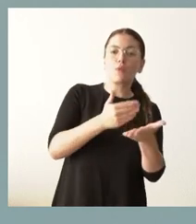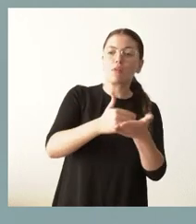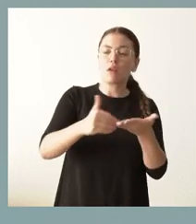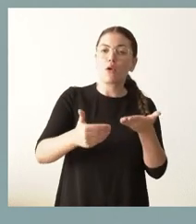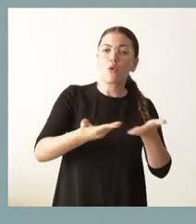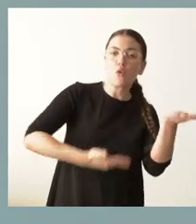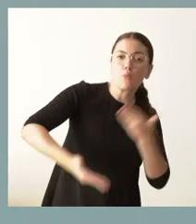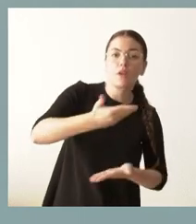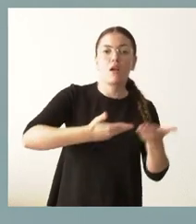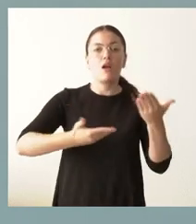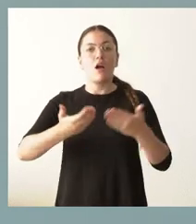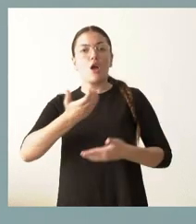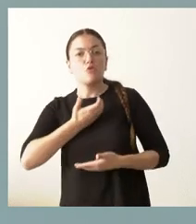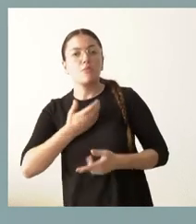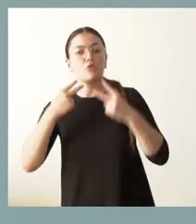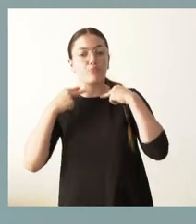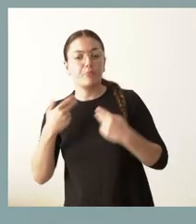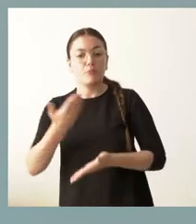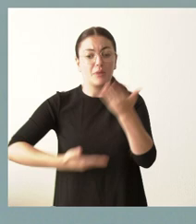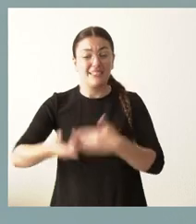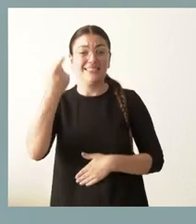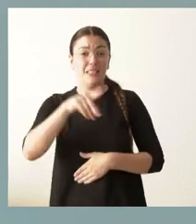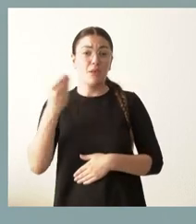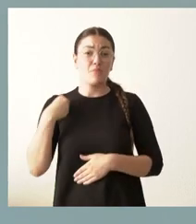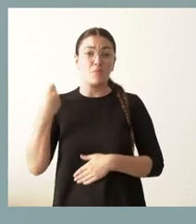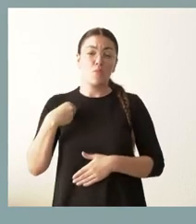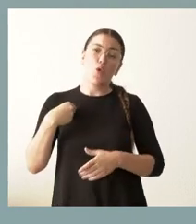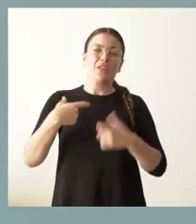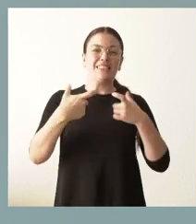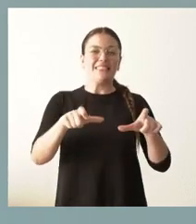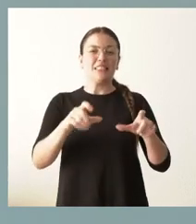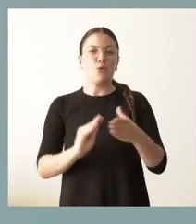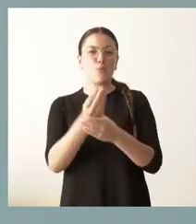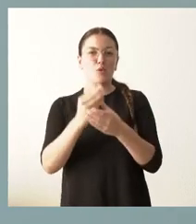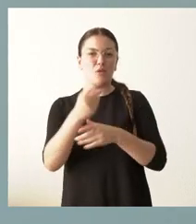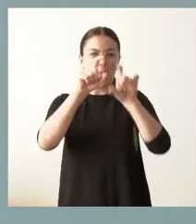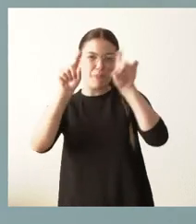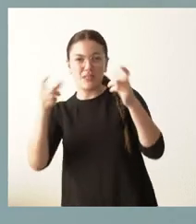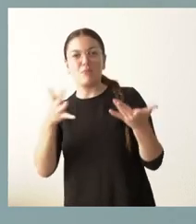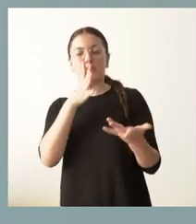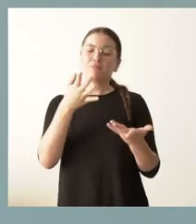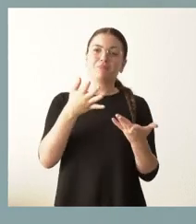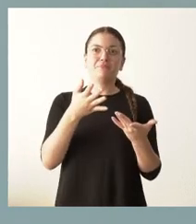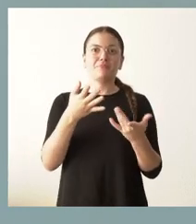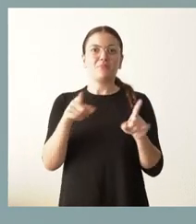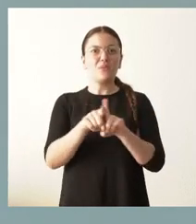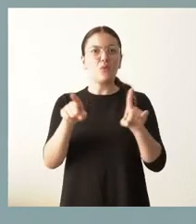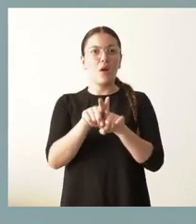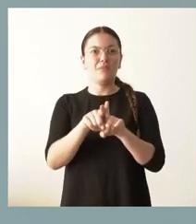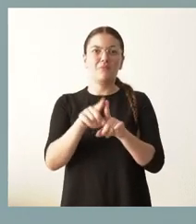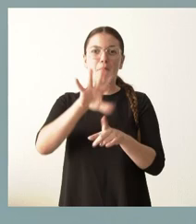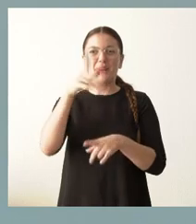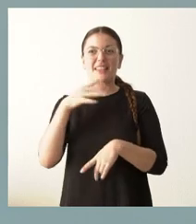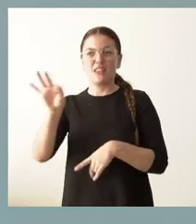con corporaciones locales y sobre todo con los sectores productivos. Esto me parece a mí muy relevante. No se puede tomar decisiones contra los sectores productivos